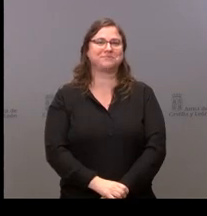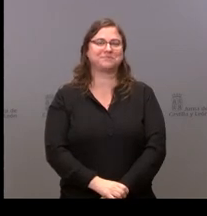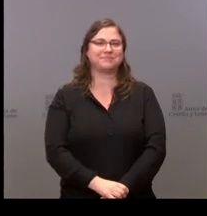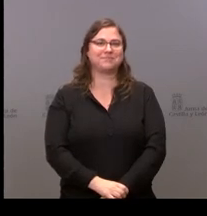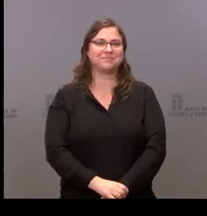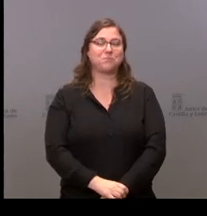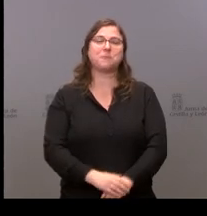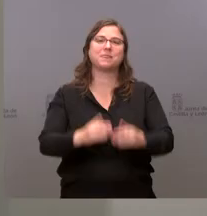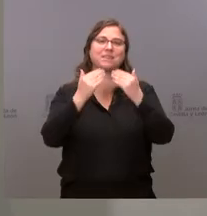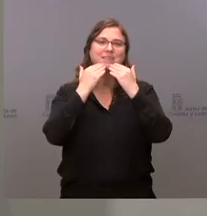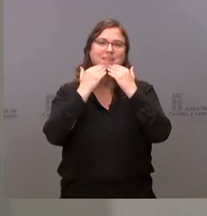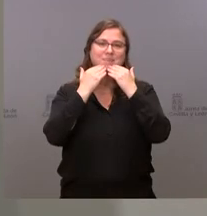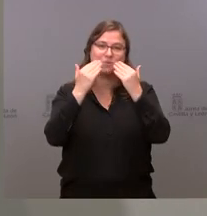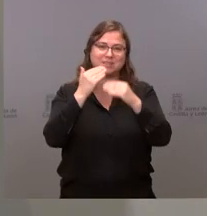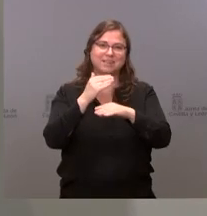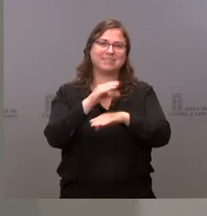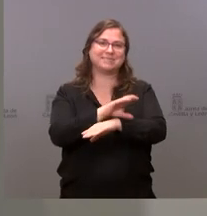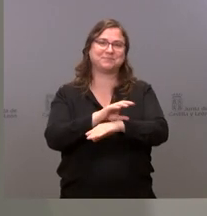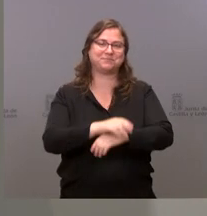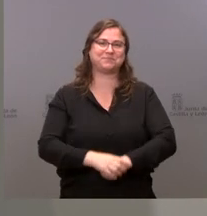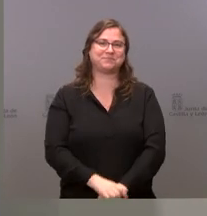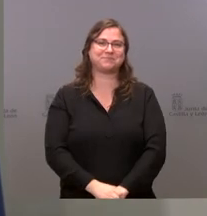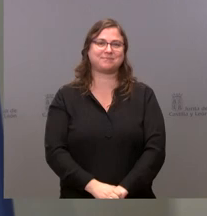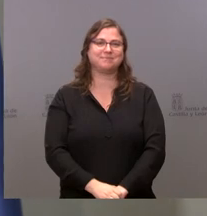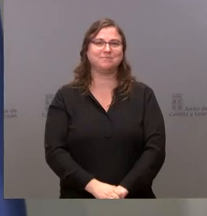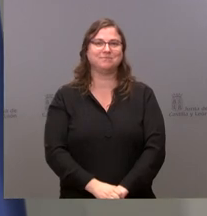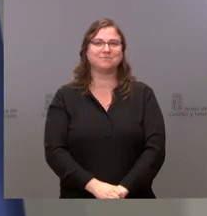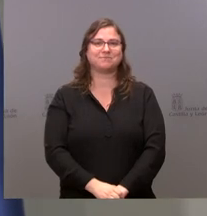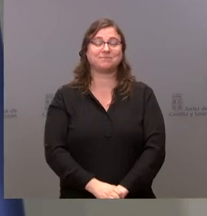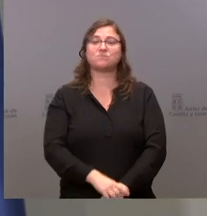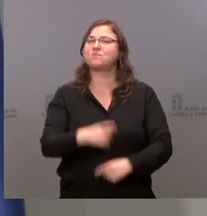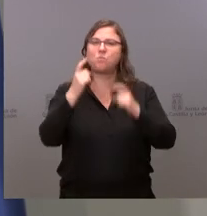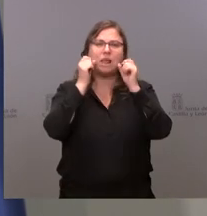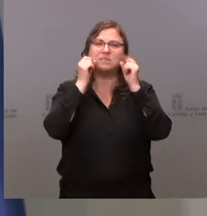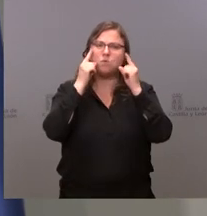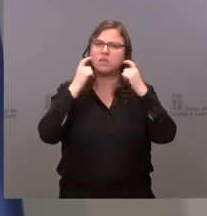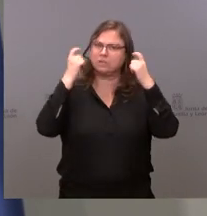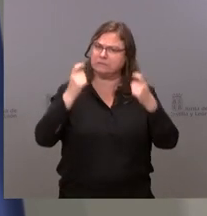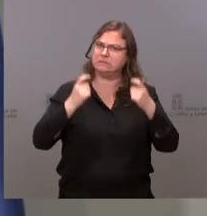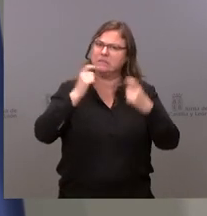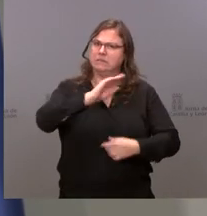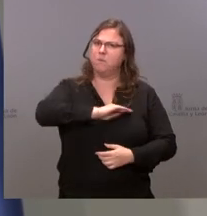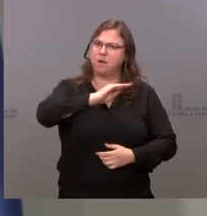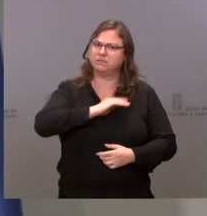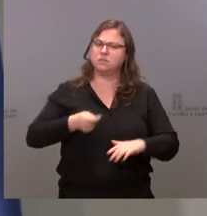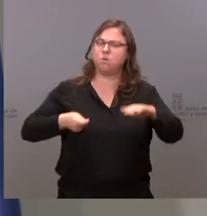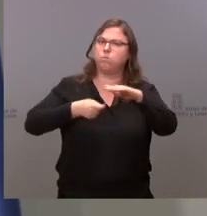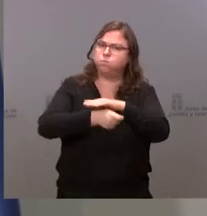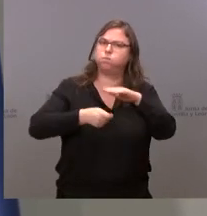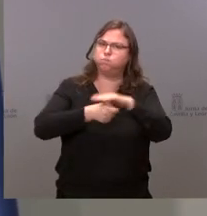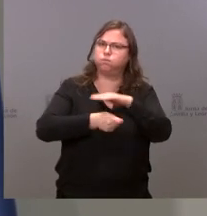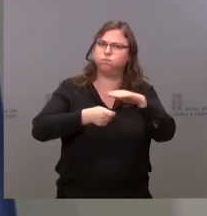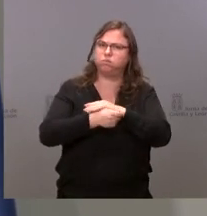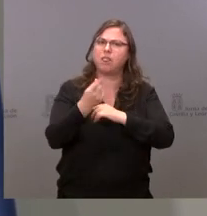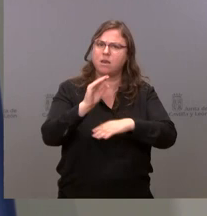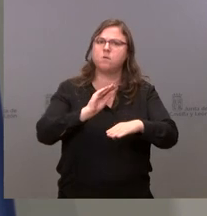Muchas gracias, consejero. En definitiva, ven ustedes que ha habido un esfuerzo muy importante en términos de inversión, lo que